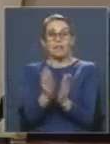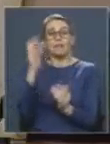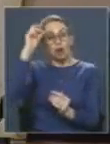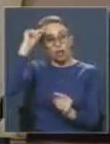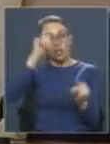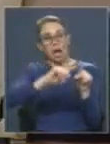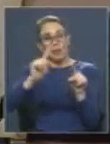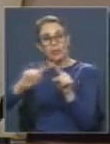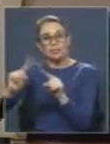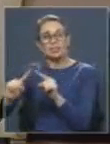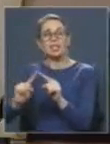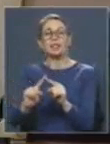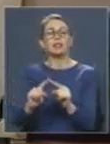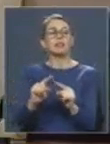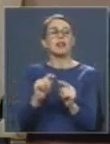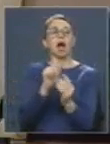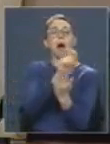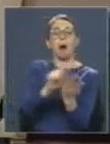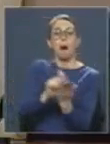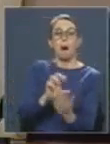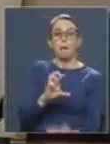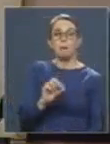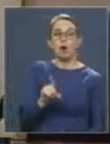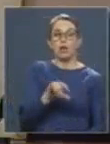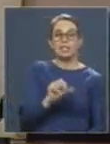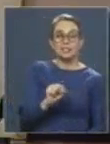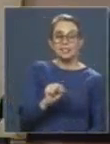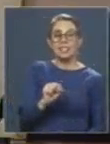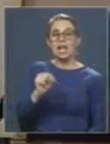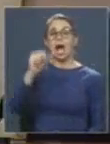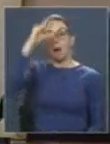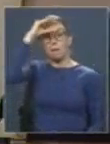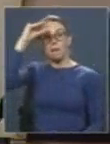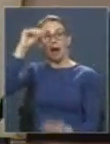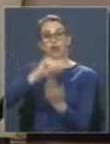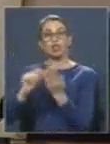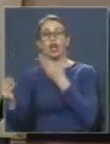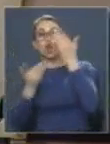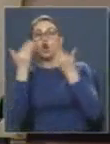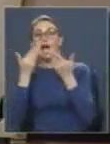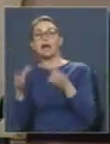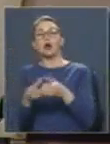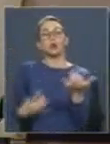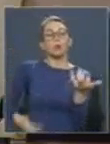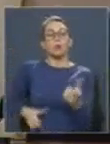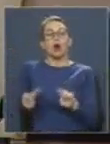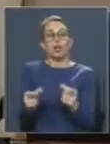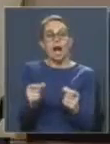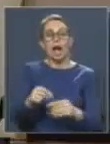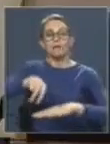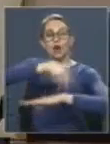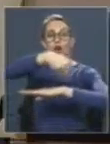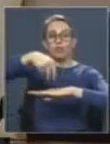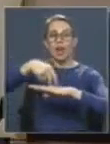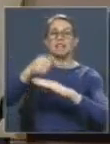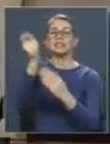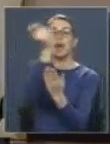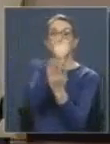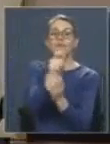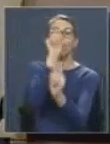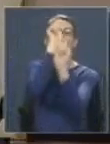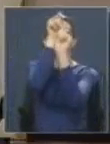obras multidisciplinarias, por ejemplo la poesía de Neruda cantada por los Jaipas, la danza, el dibujo, la escultura, todas